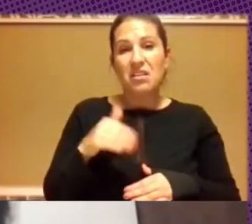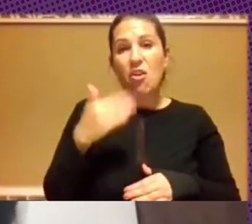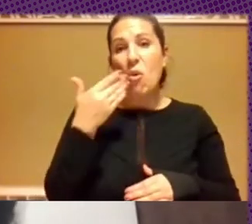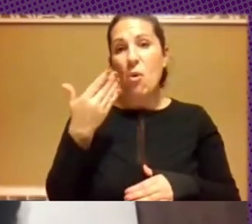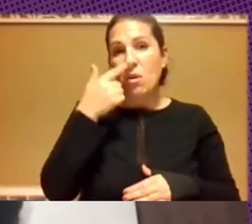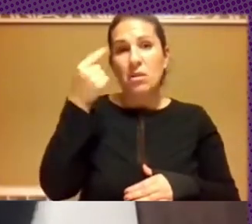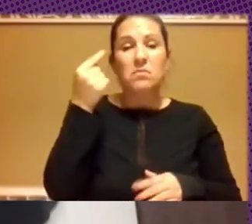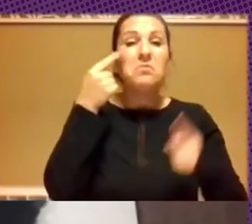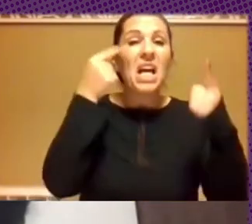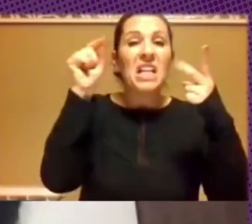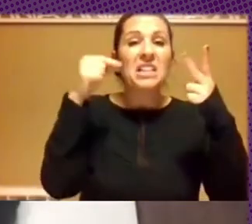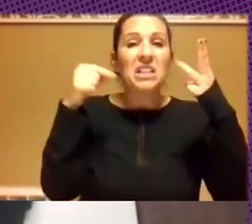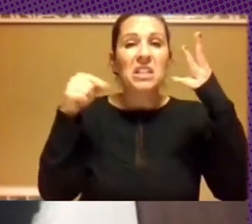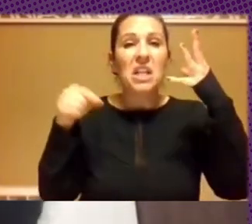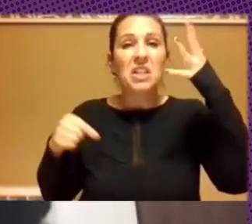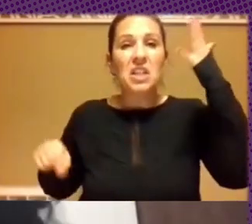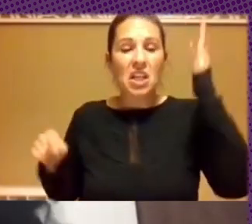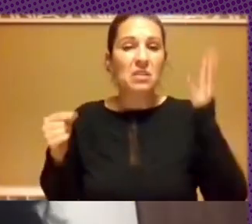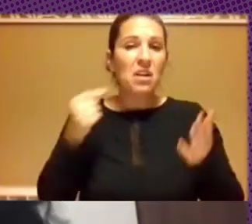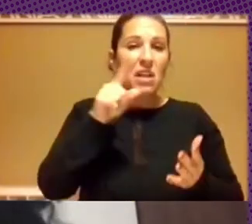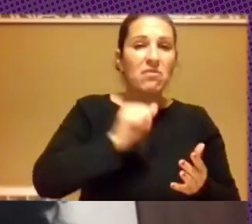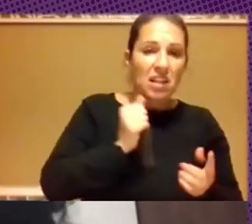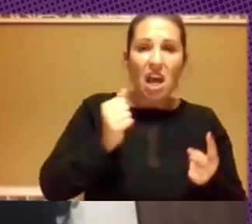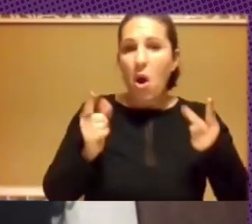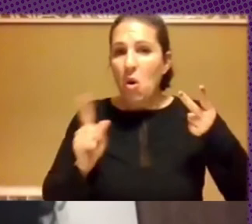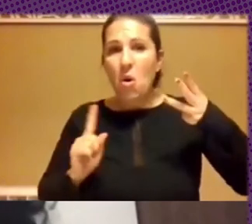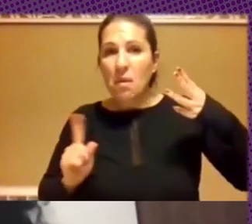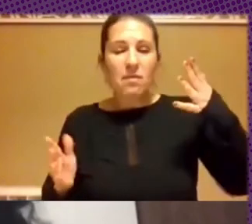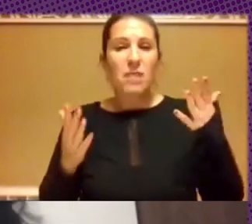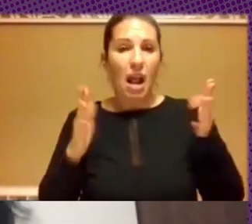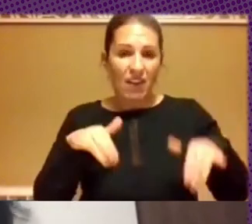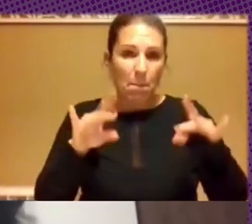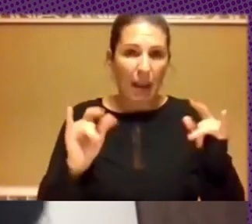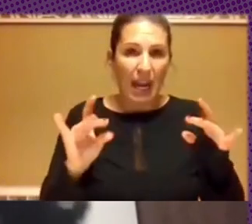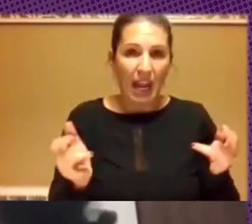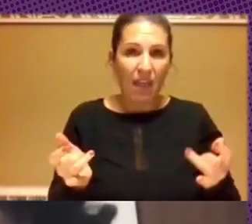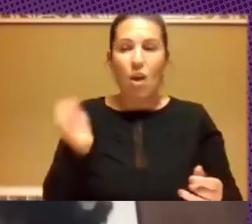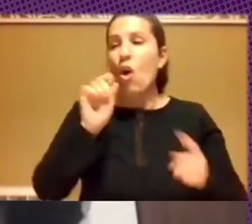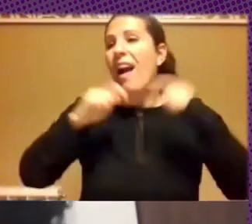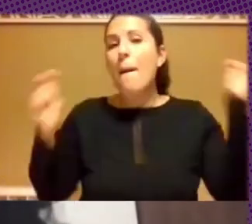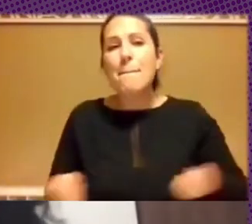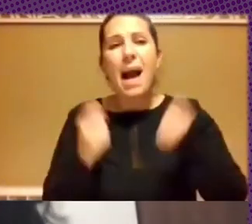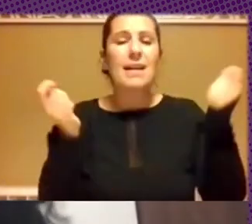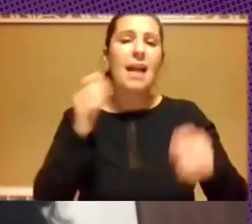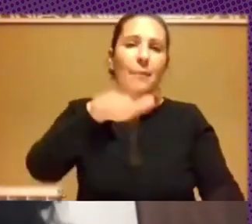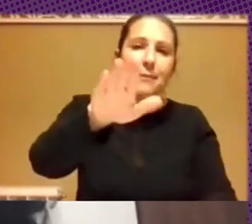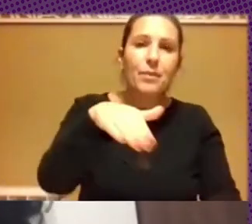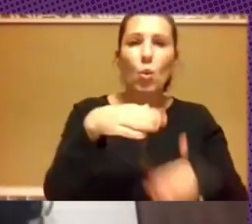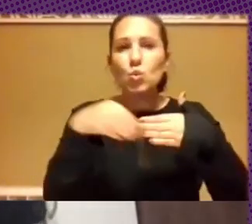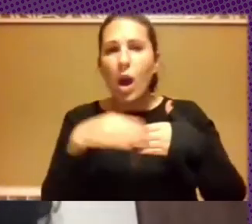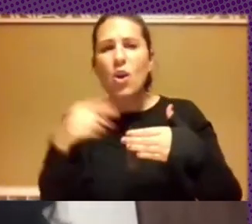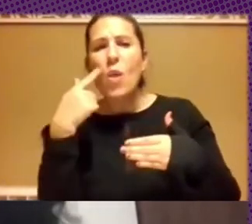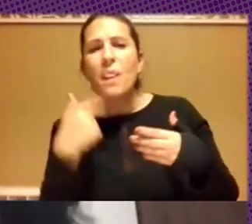nada más checar qué noticia es falsa o cuál no lo es o no o de nada sirve hacer una campaña de que el usuario corrobore